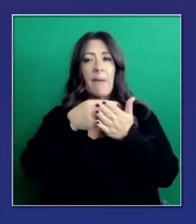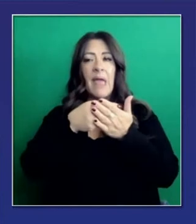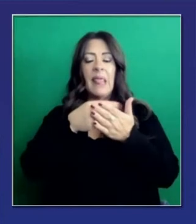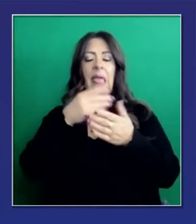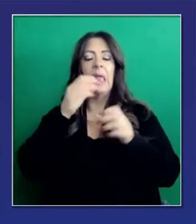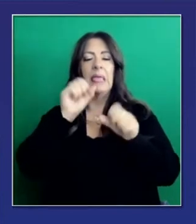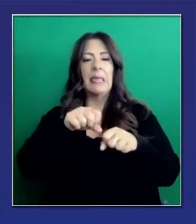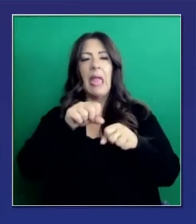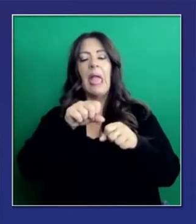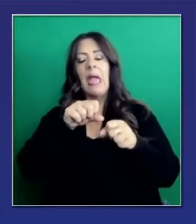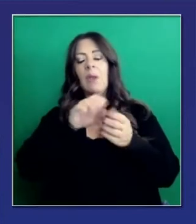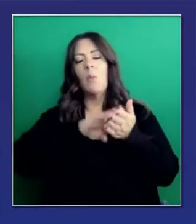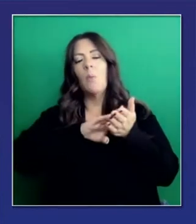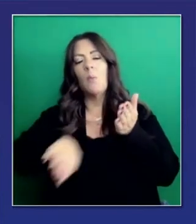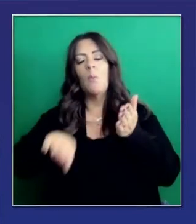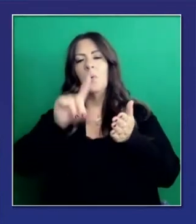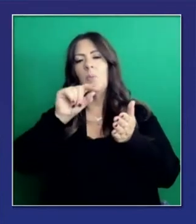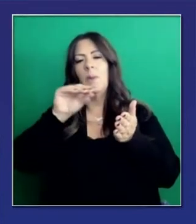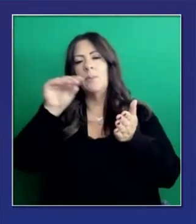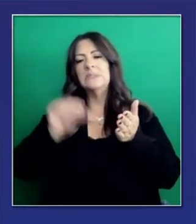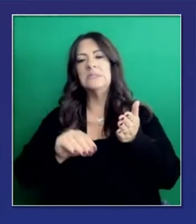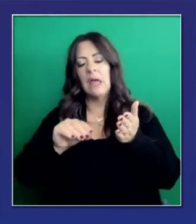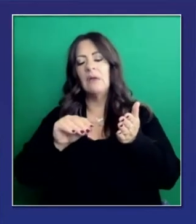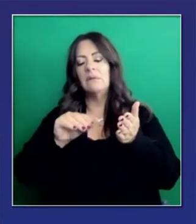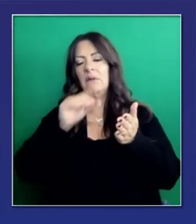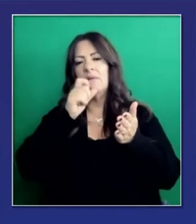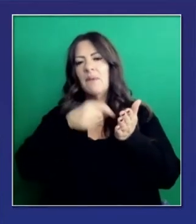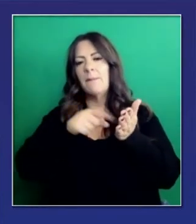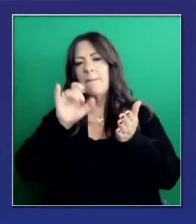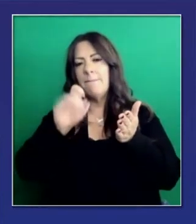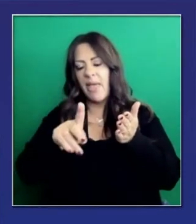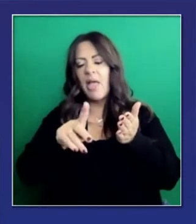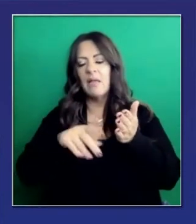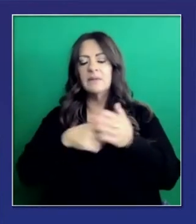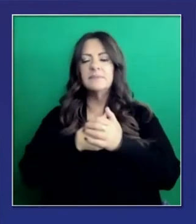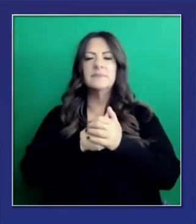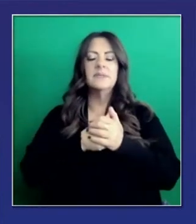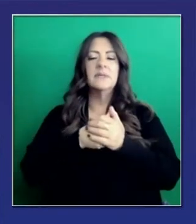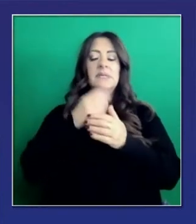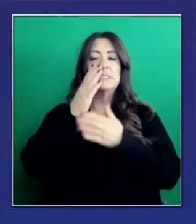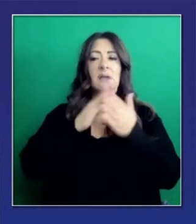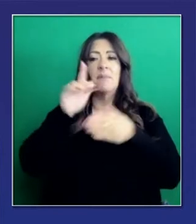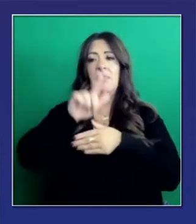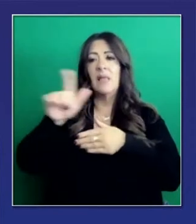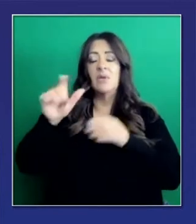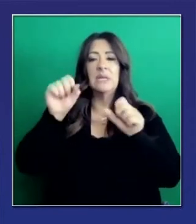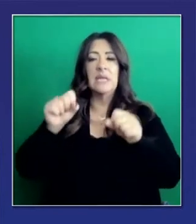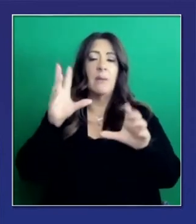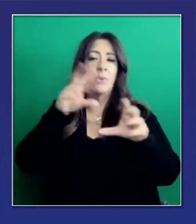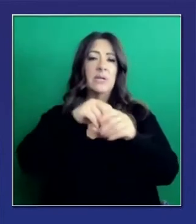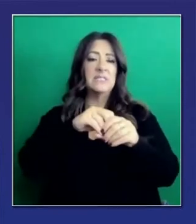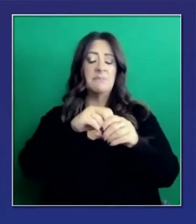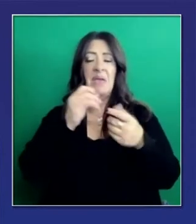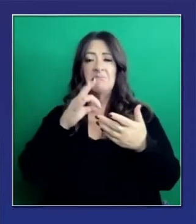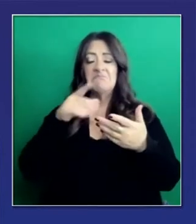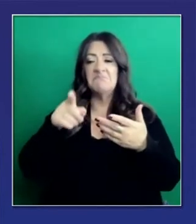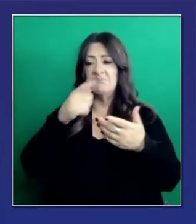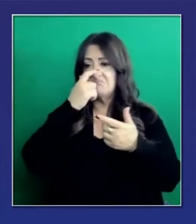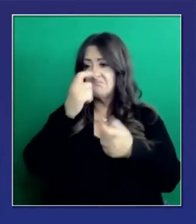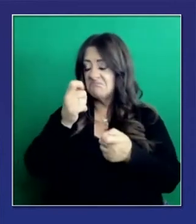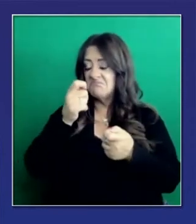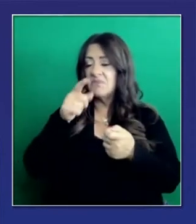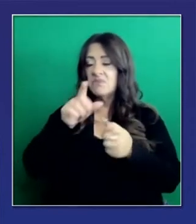estrategia. Si los caseros no quieren participar y nadie quiere participar, no está obligado a participar, pues no hay